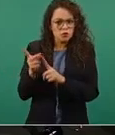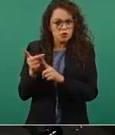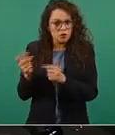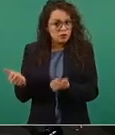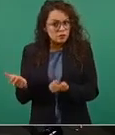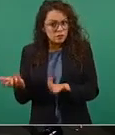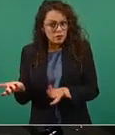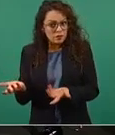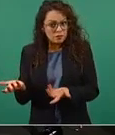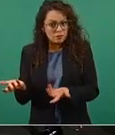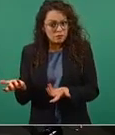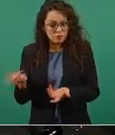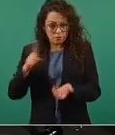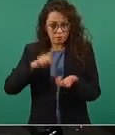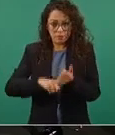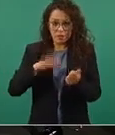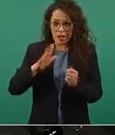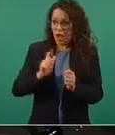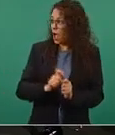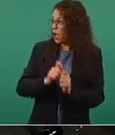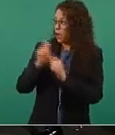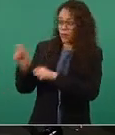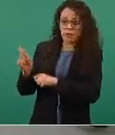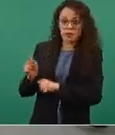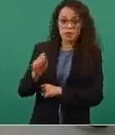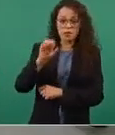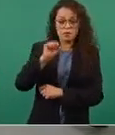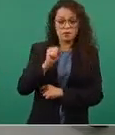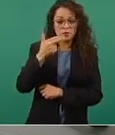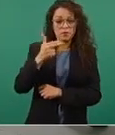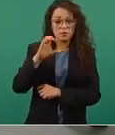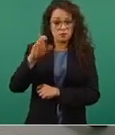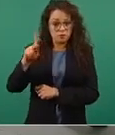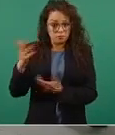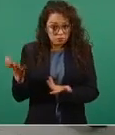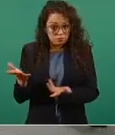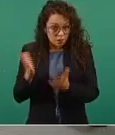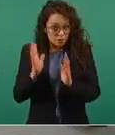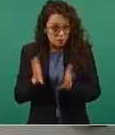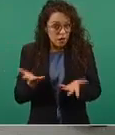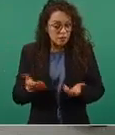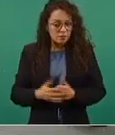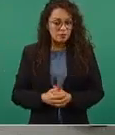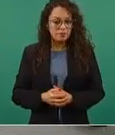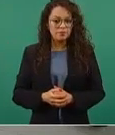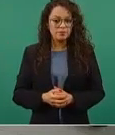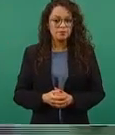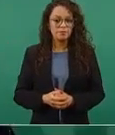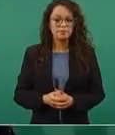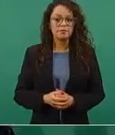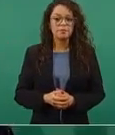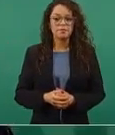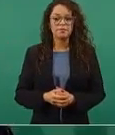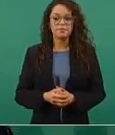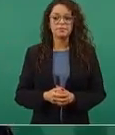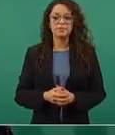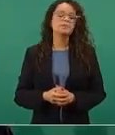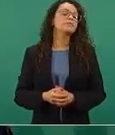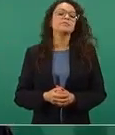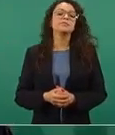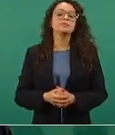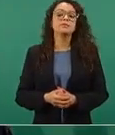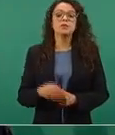de la Secretaría de Hacienda. Sí, estamos limpiando Pemex de